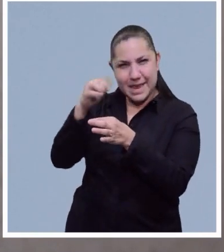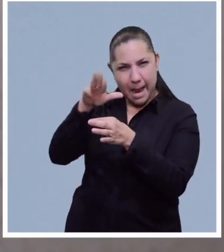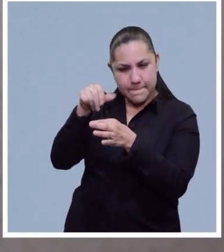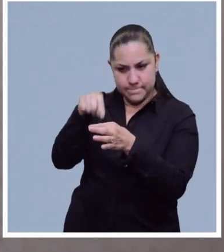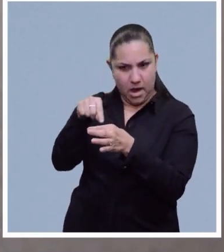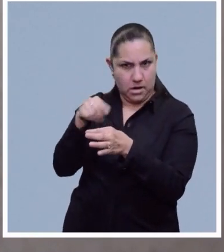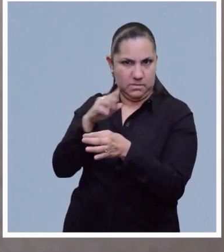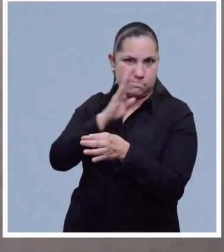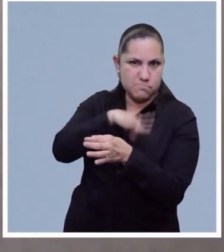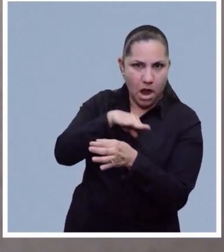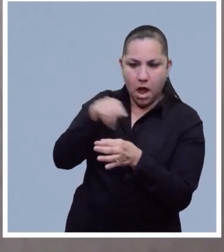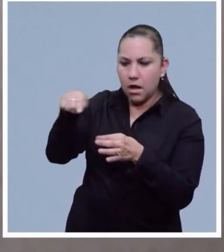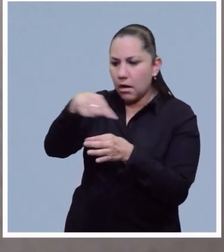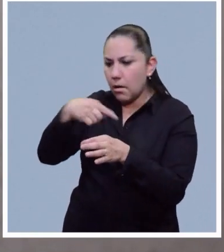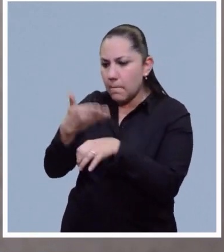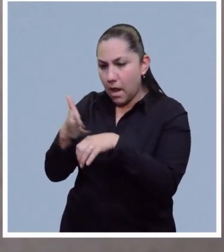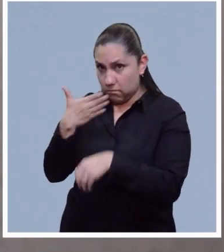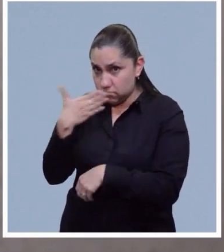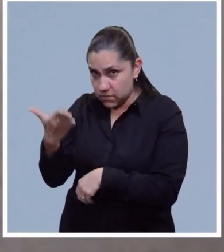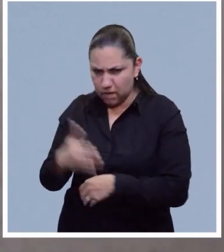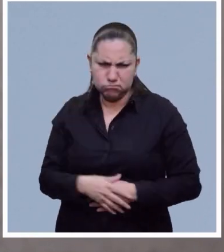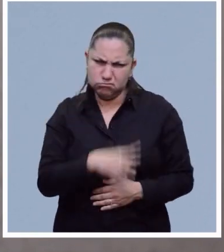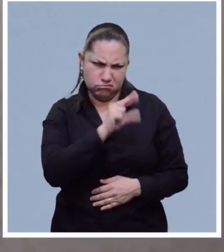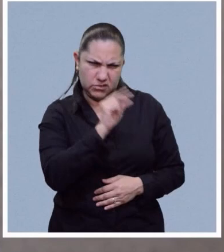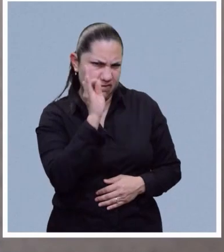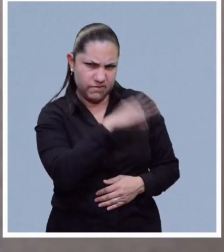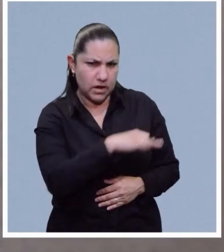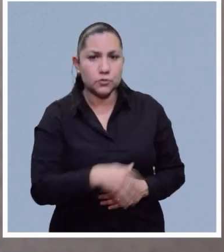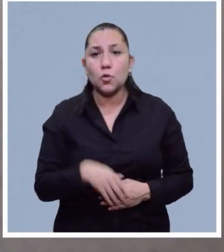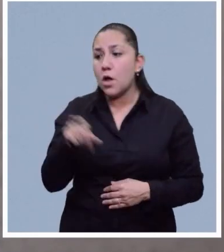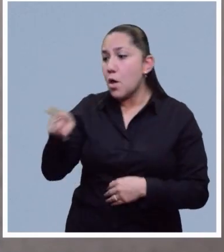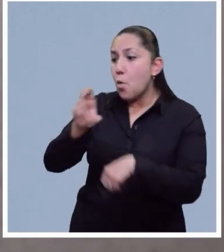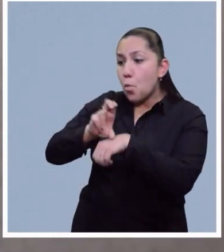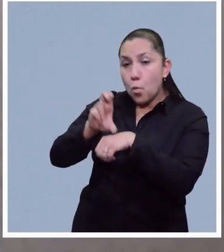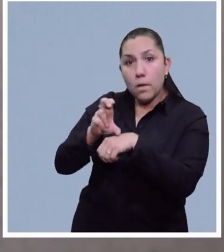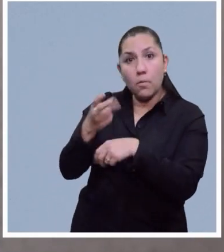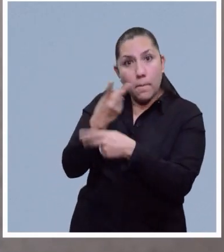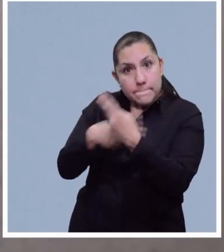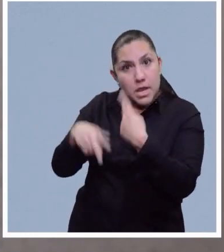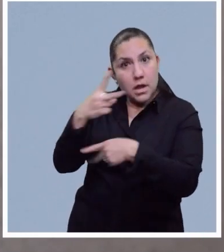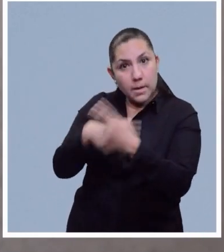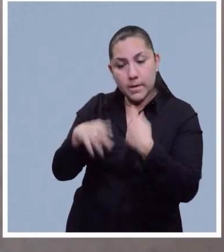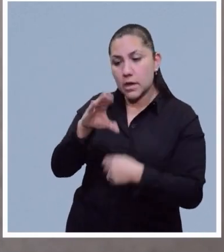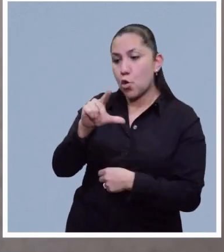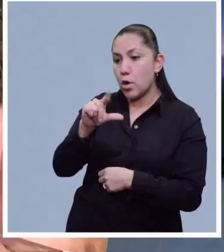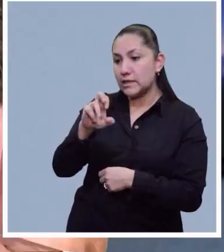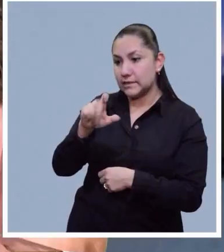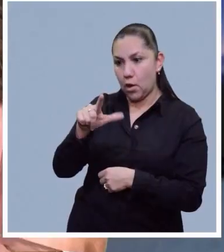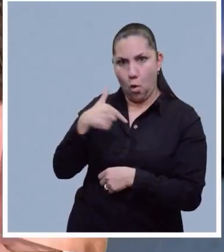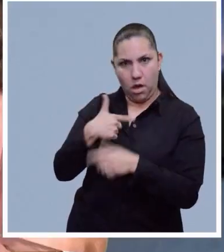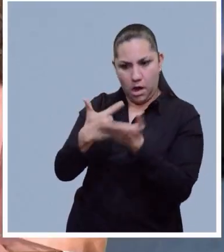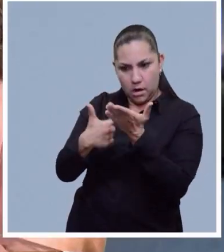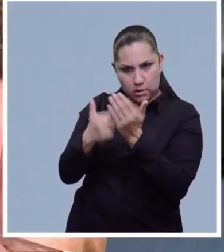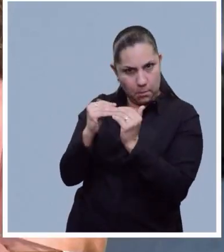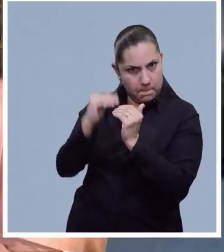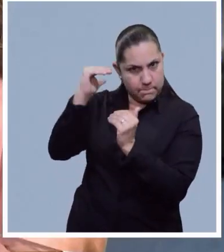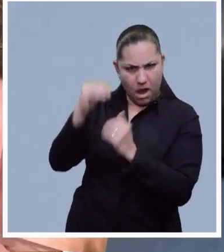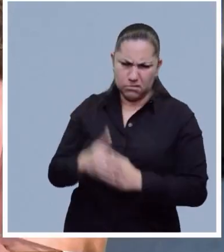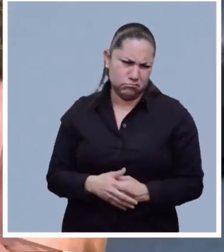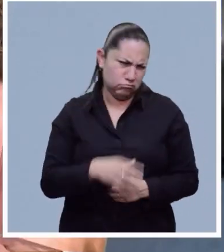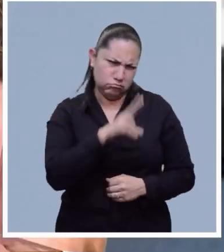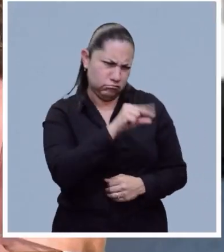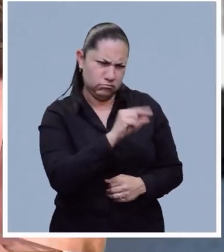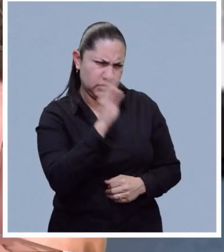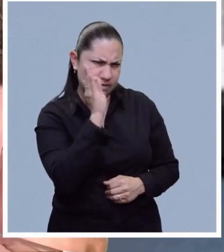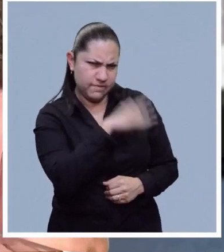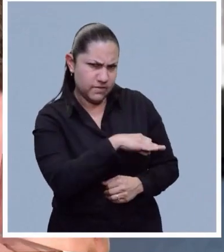huevo es malo para la salud porque eleva el colesterol? Falso, falso. Ok, y a partir de estas respuestas, doctor, es muy importante